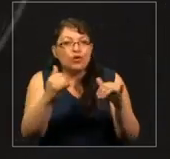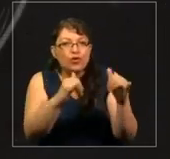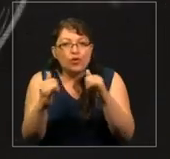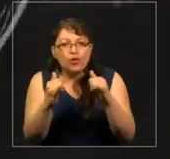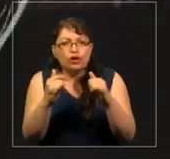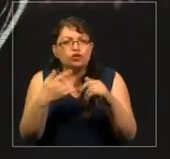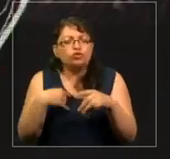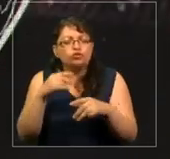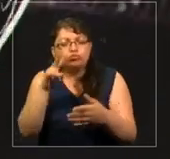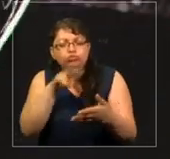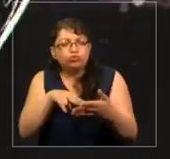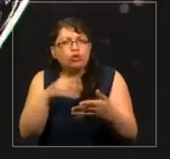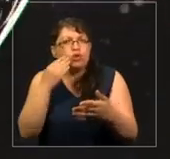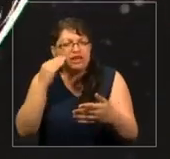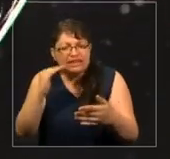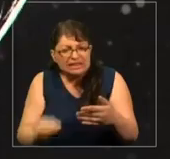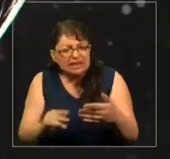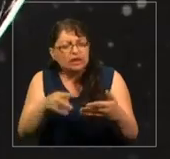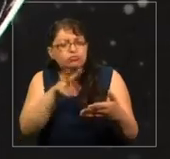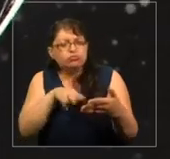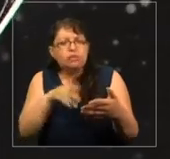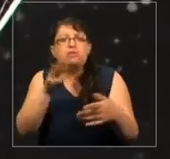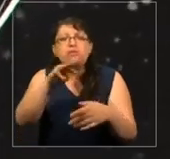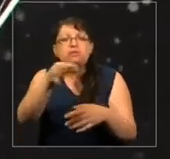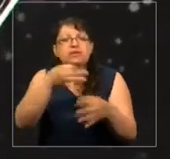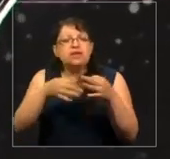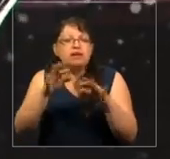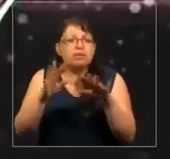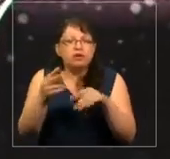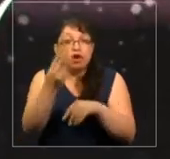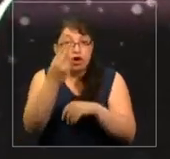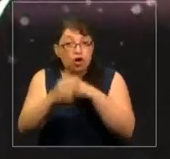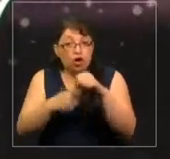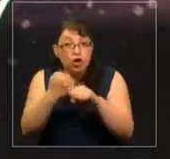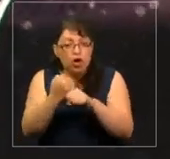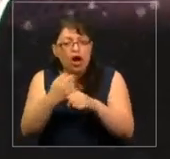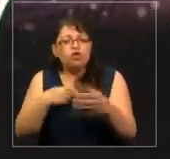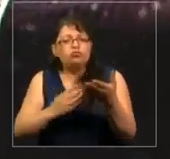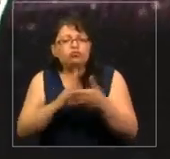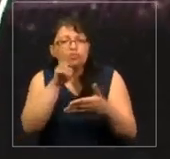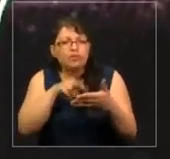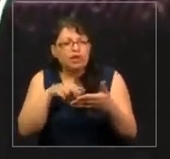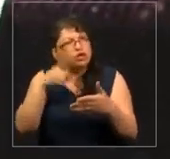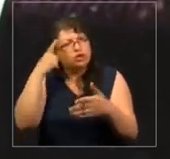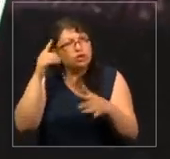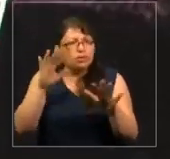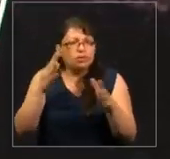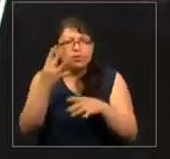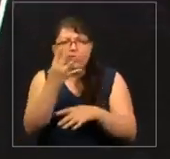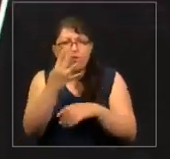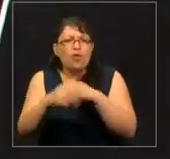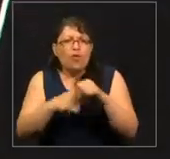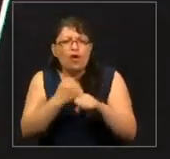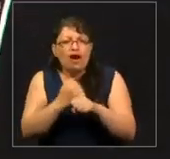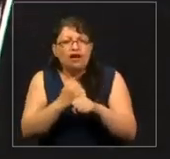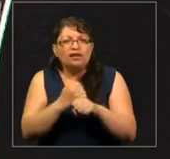temprana y mi madre dice que comencé a leer a la edad de dos años, aunque yo creo que fue cuatro probablemente.